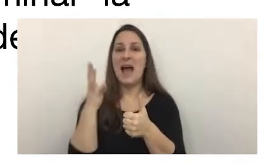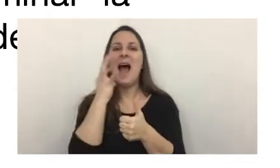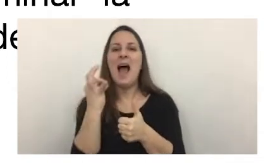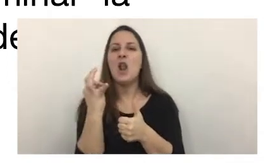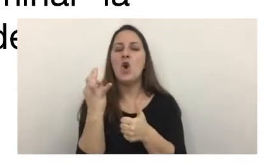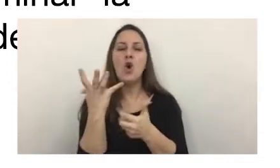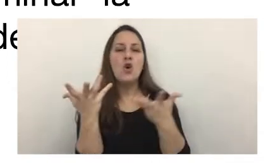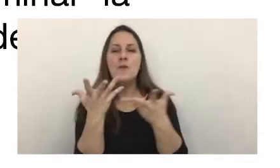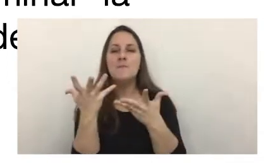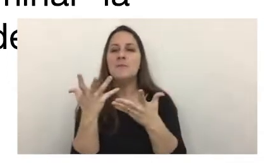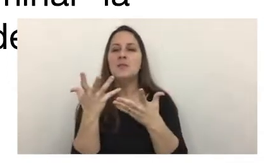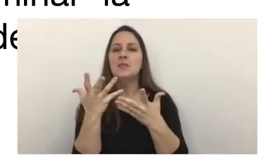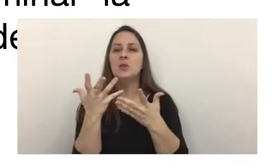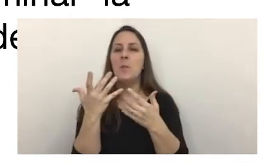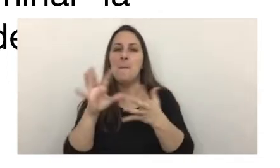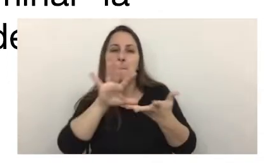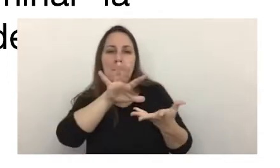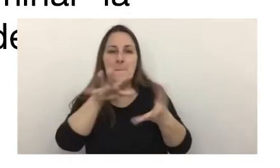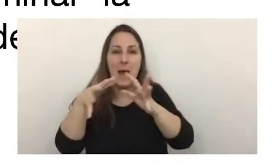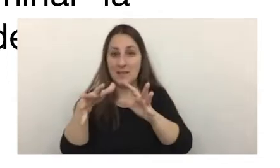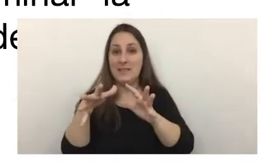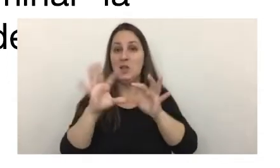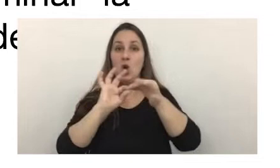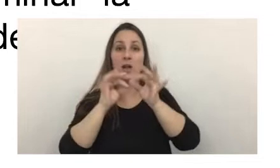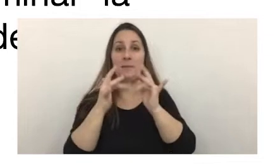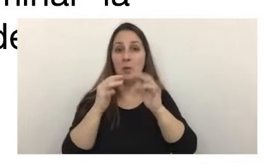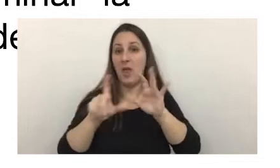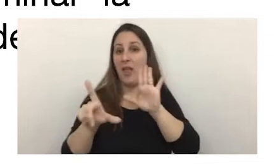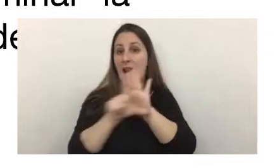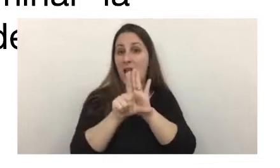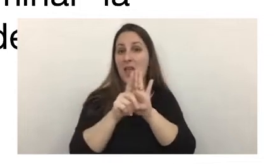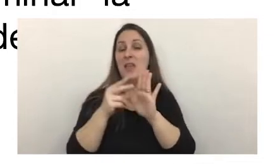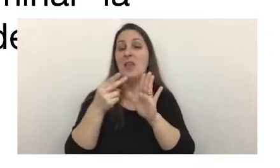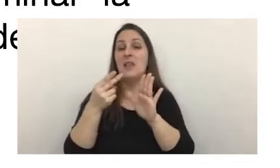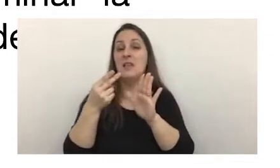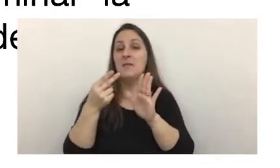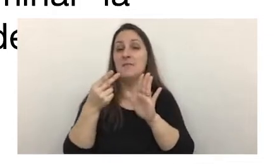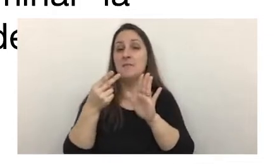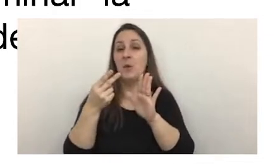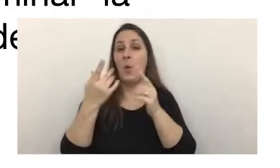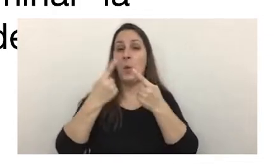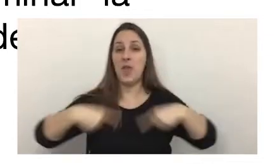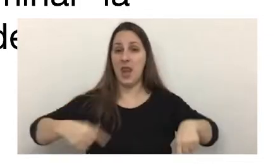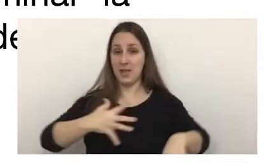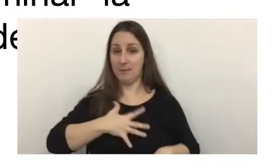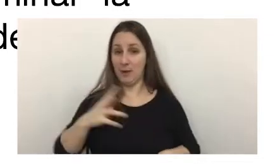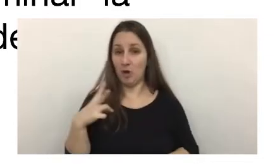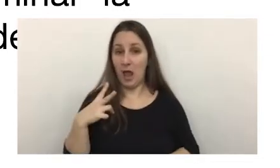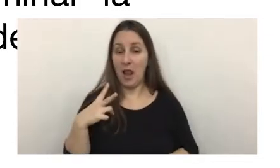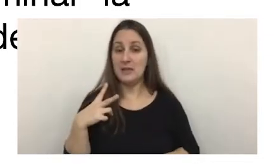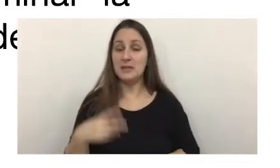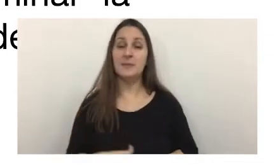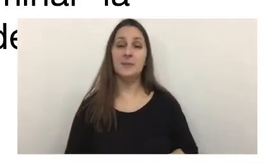adicción asimilable a las criptomonedas en la ley de impuesto sobre los bienes personales y